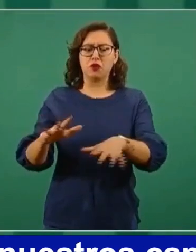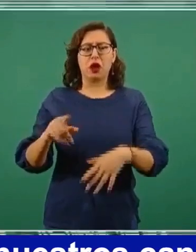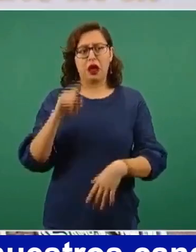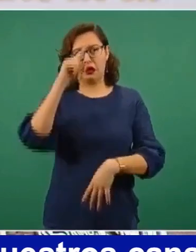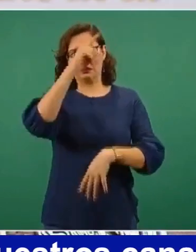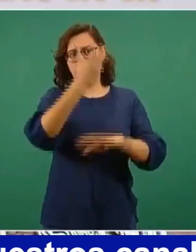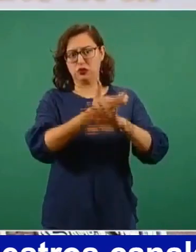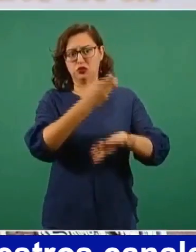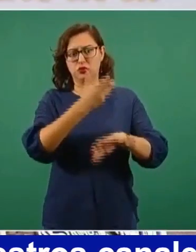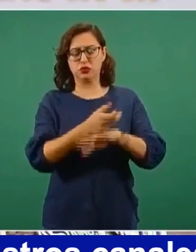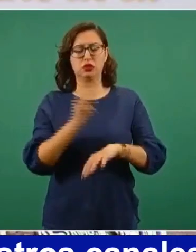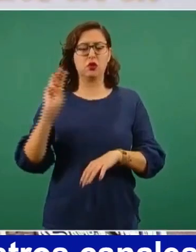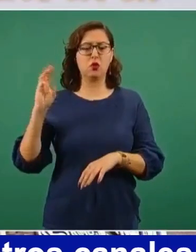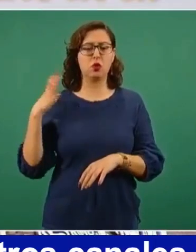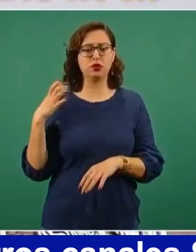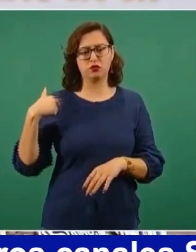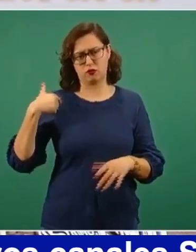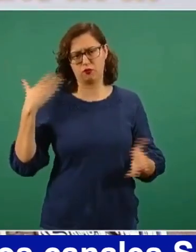Washington,